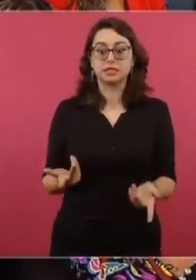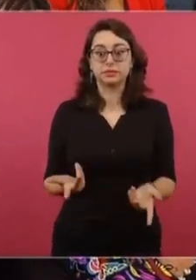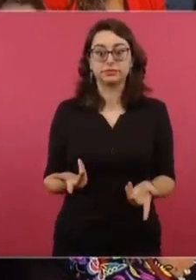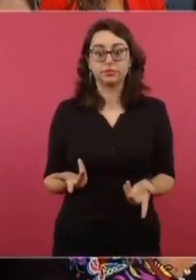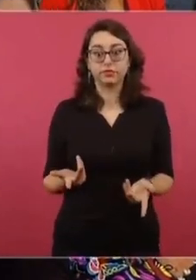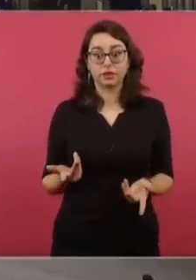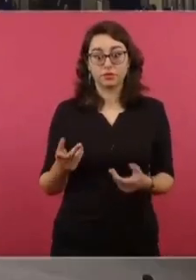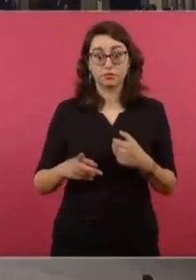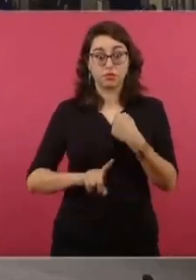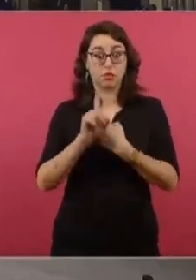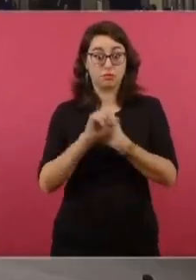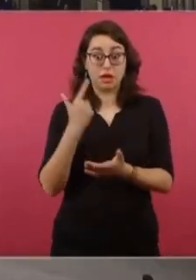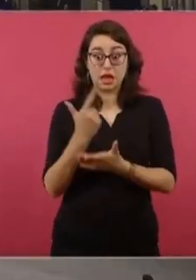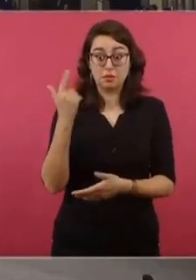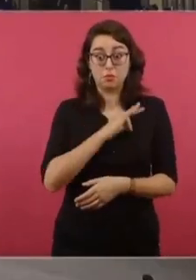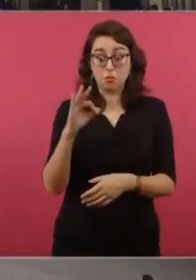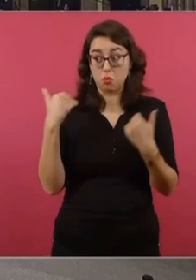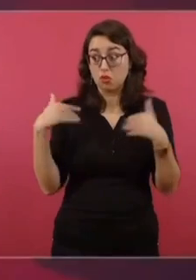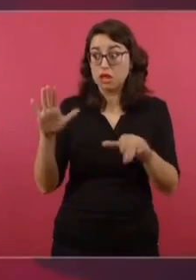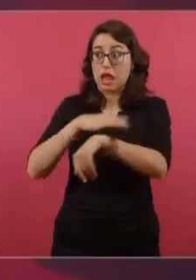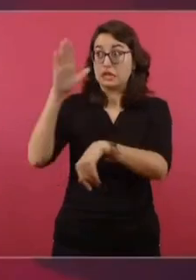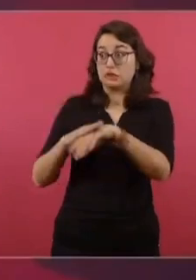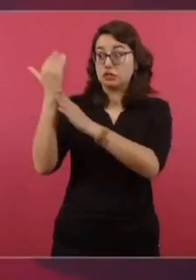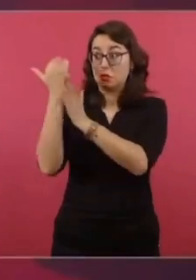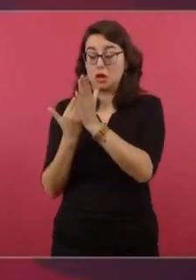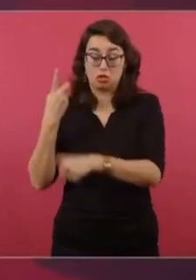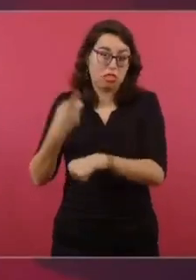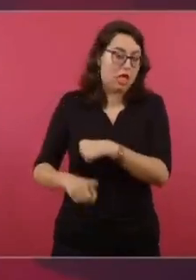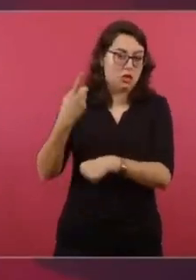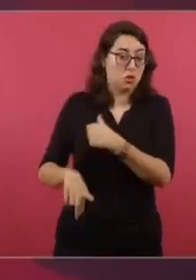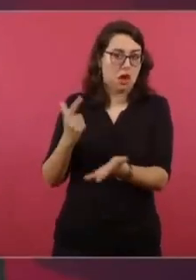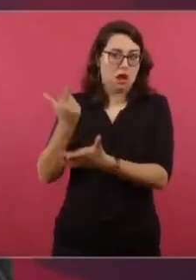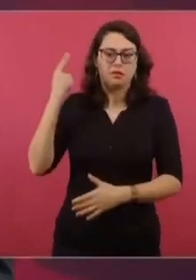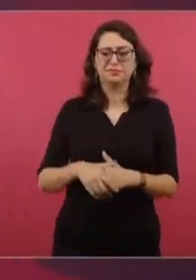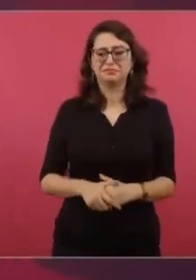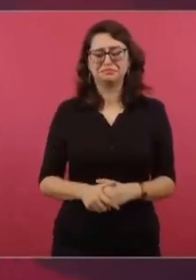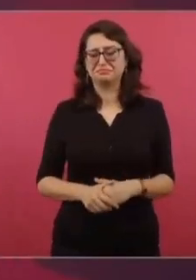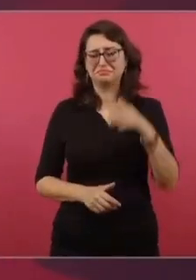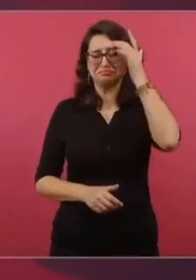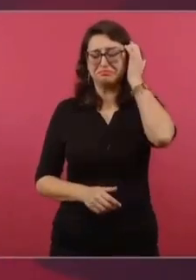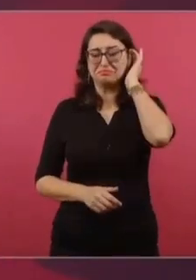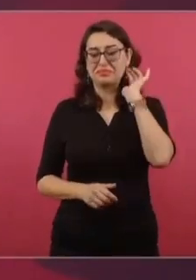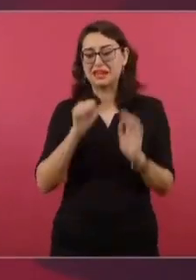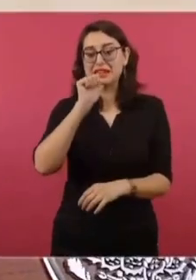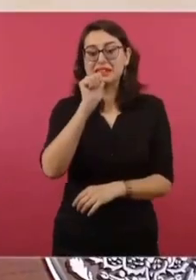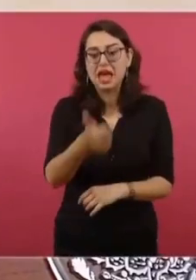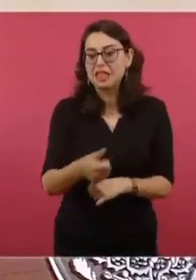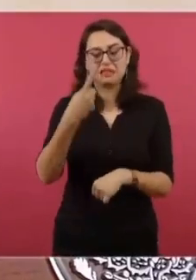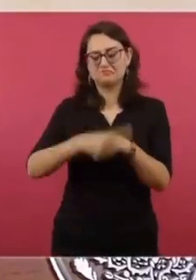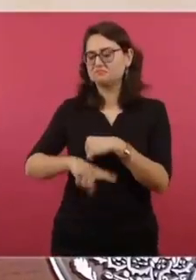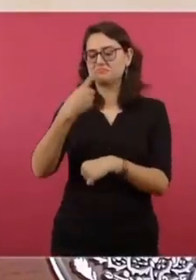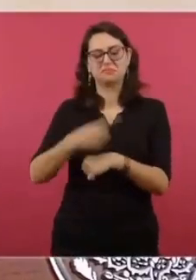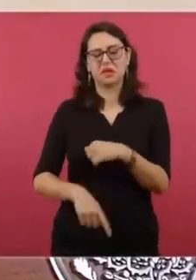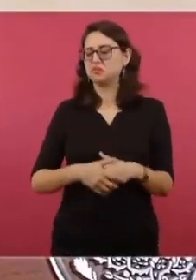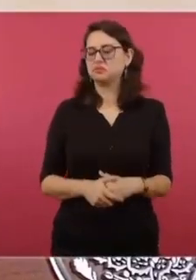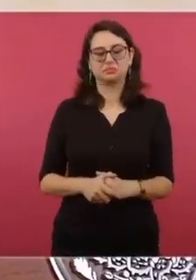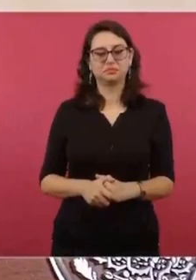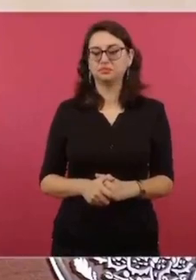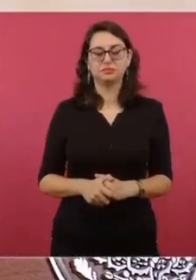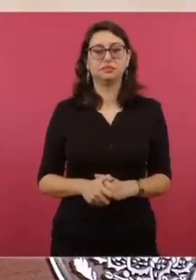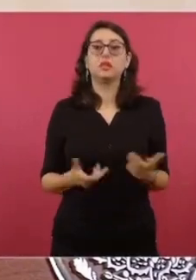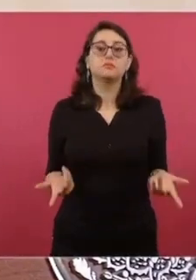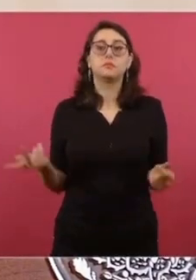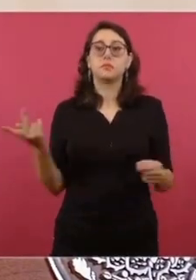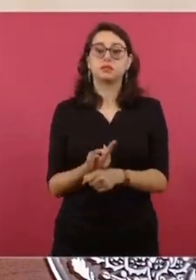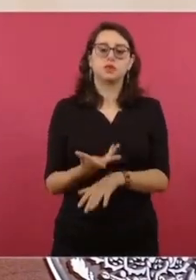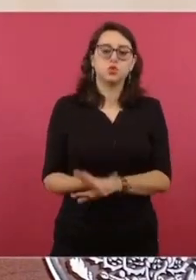deuda de México. Entonces, esa sería mi siguiente pregunta. Sí, pero no afecta en nada. Es parte de la simulación que existía durante